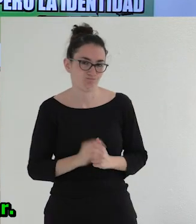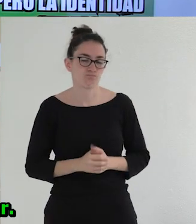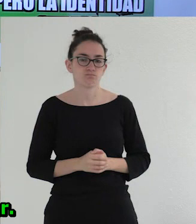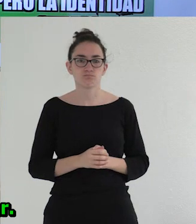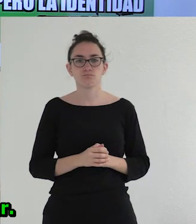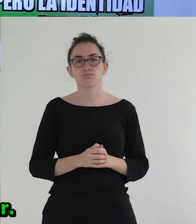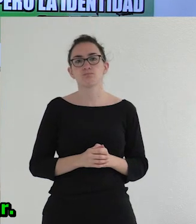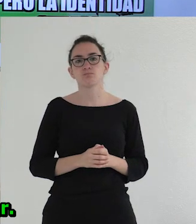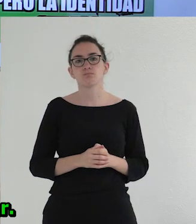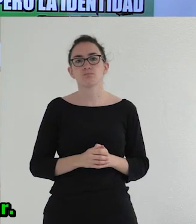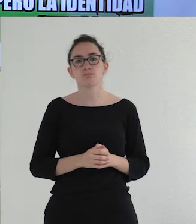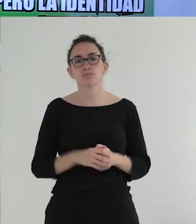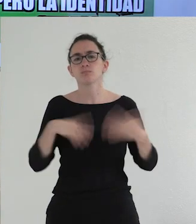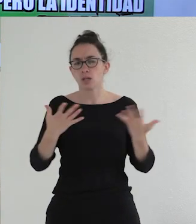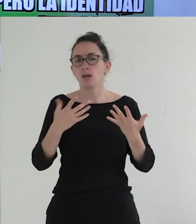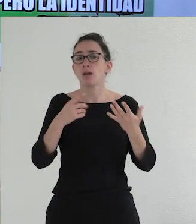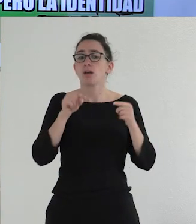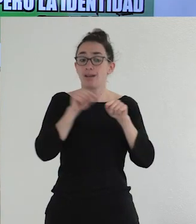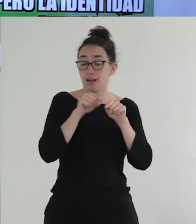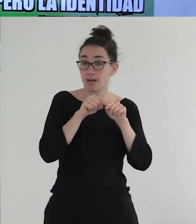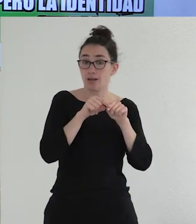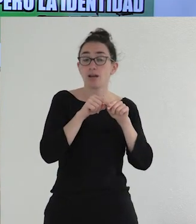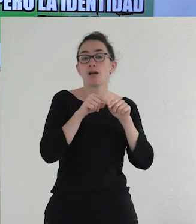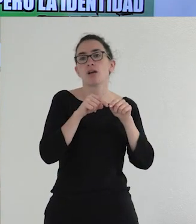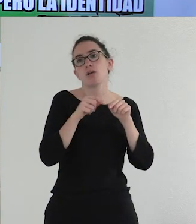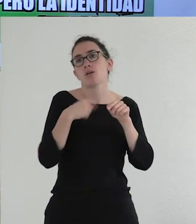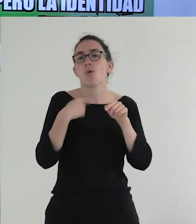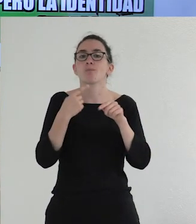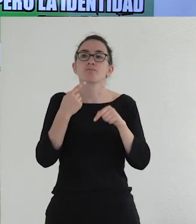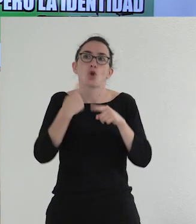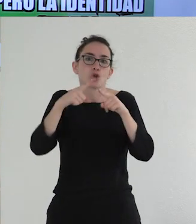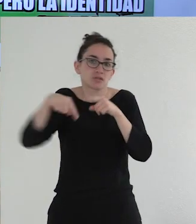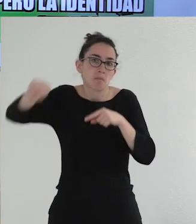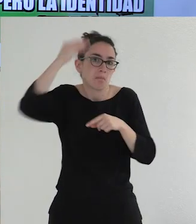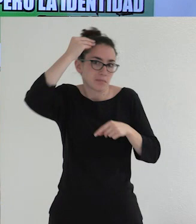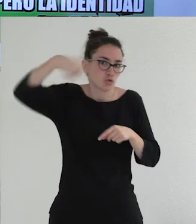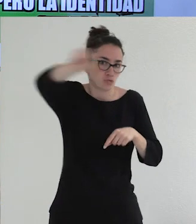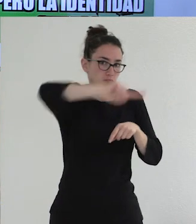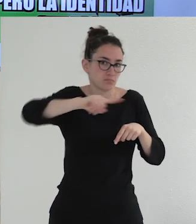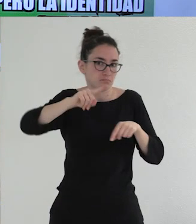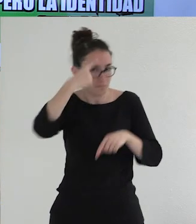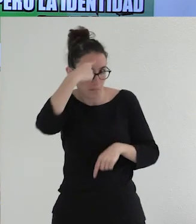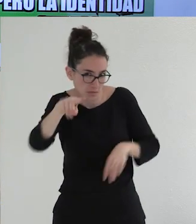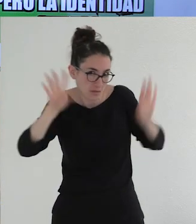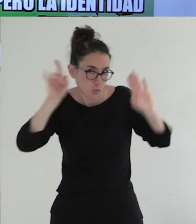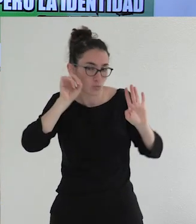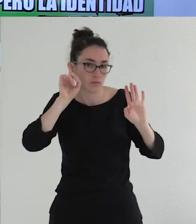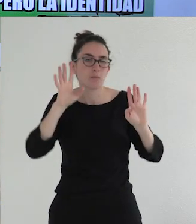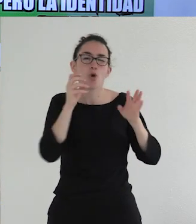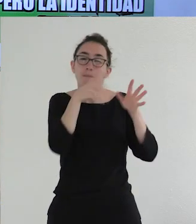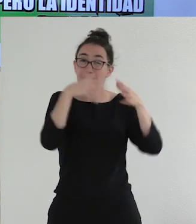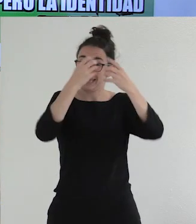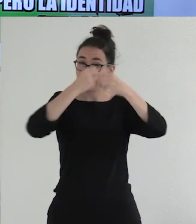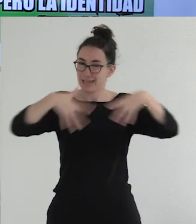Y ahí, bueno, podríamos complejizar. Yo ahora estoy dando muchas cosas como por asumidas, pero es verdad que en todo este esquema hay